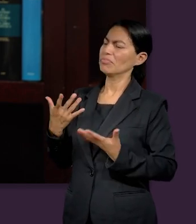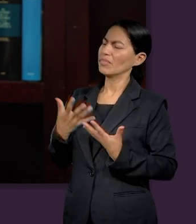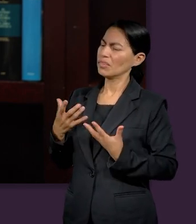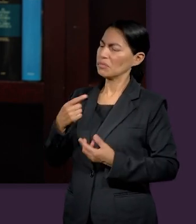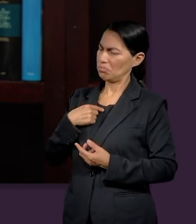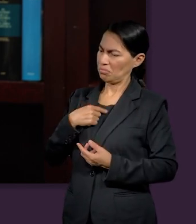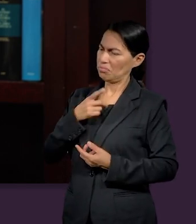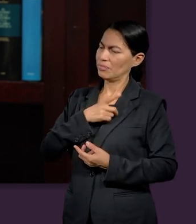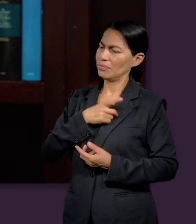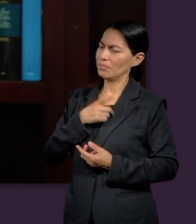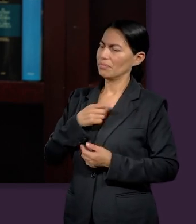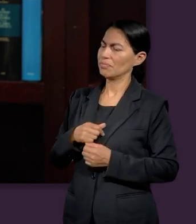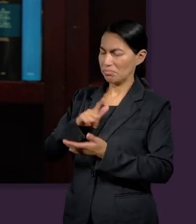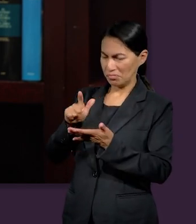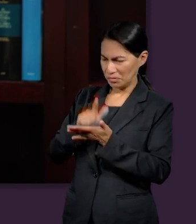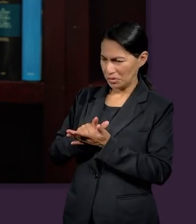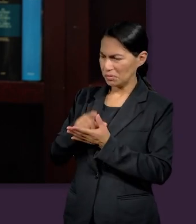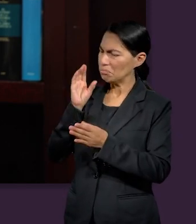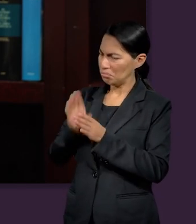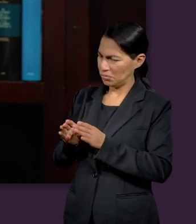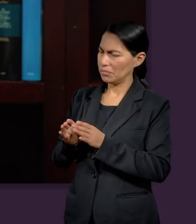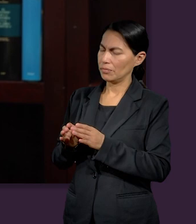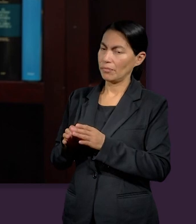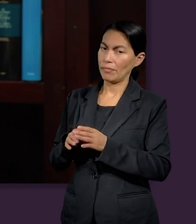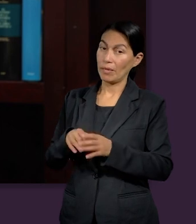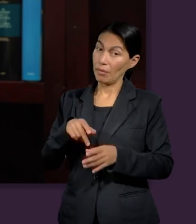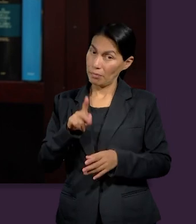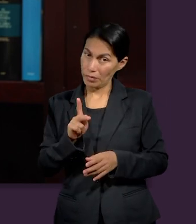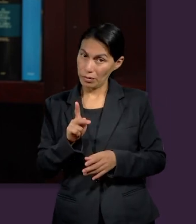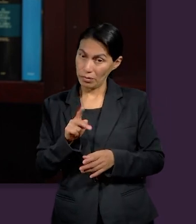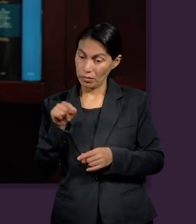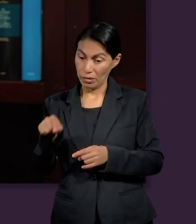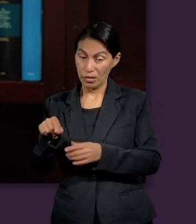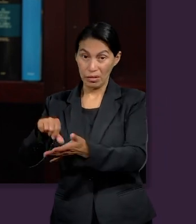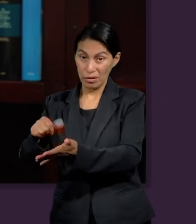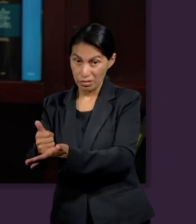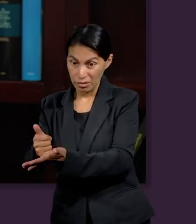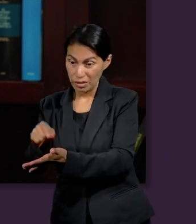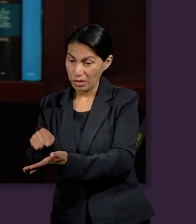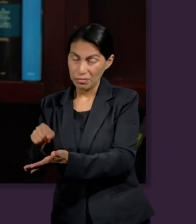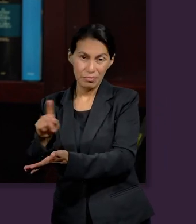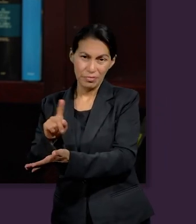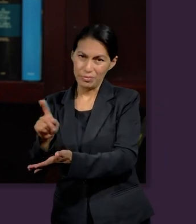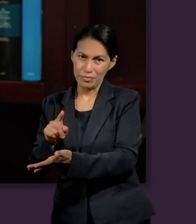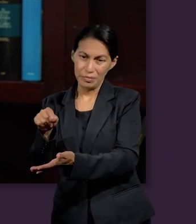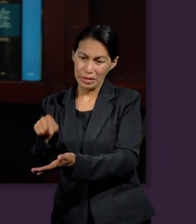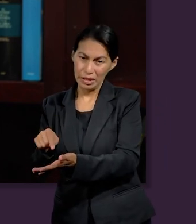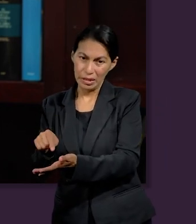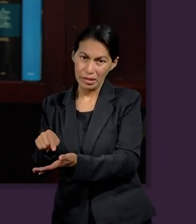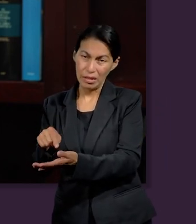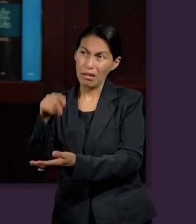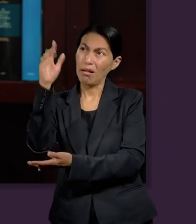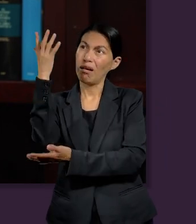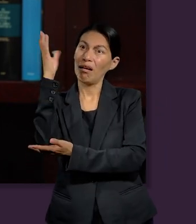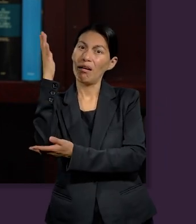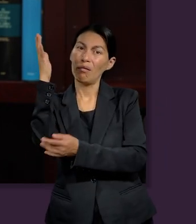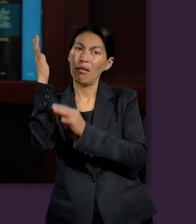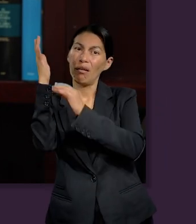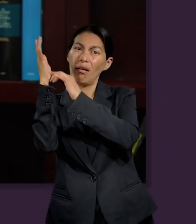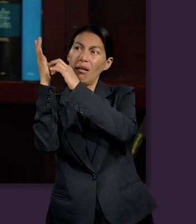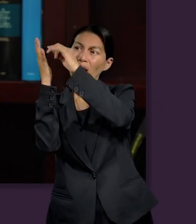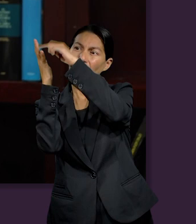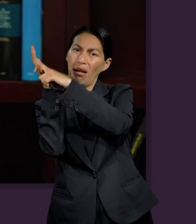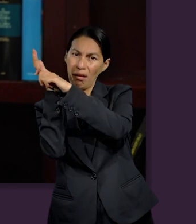mostró en cierto momento autosuficiencia de lo que él había logrado guardando la ley no hacía el caso de